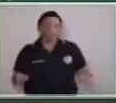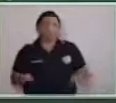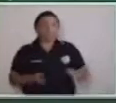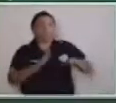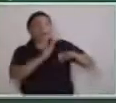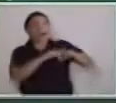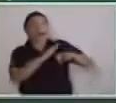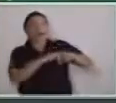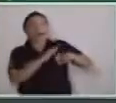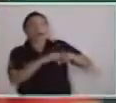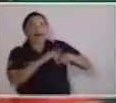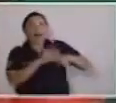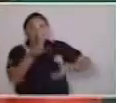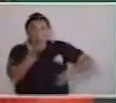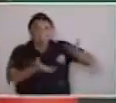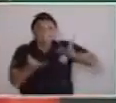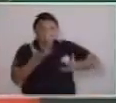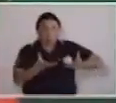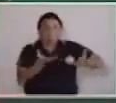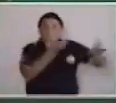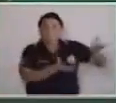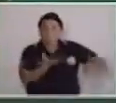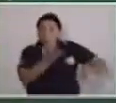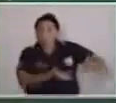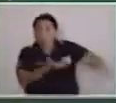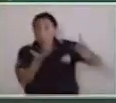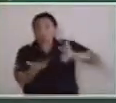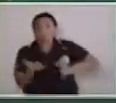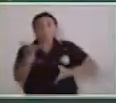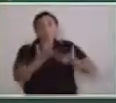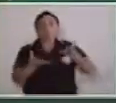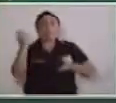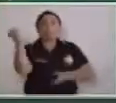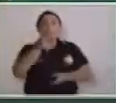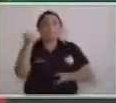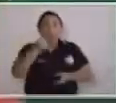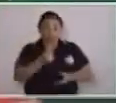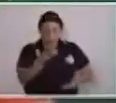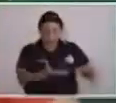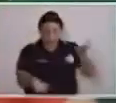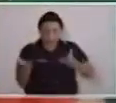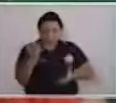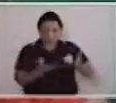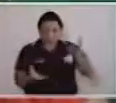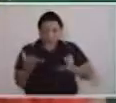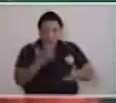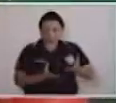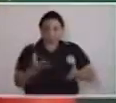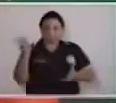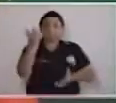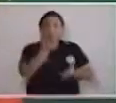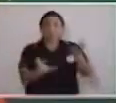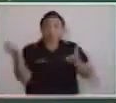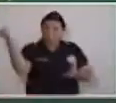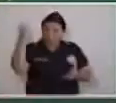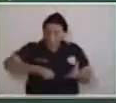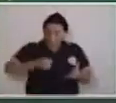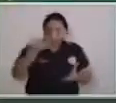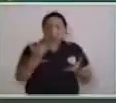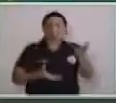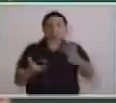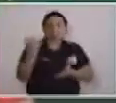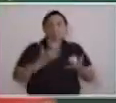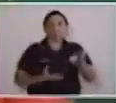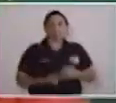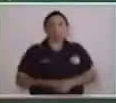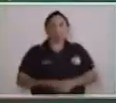Vamos a llamar al fuego para que le queme al palo. Vamos a llamar al fuego para